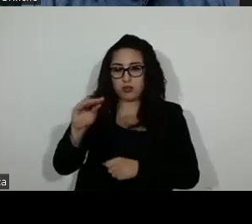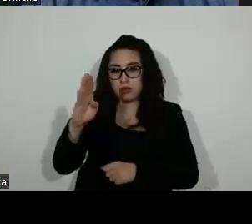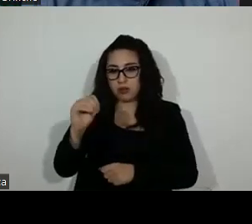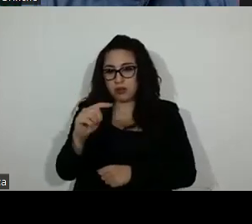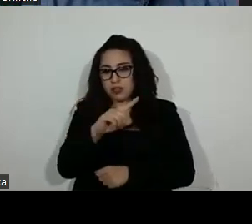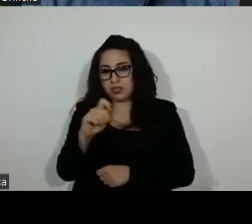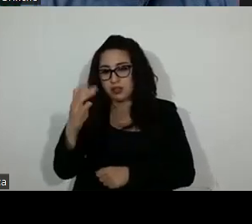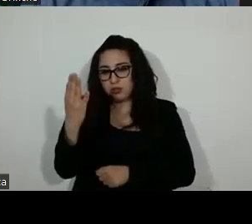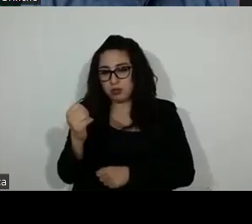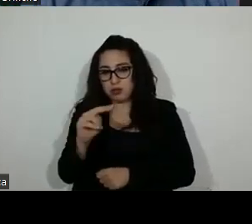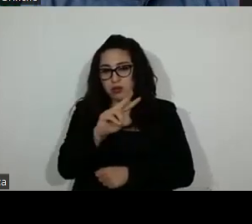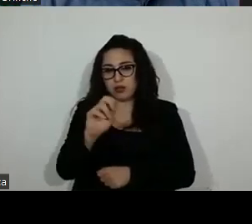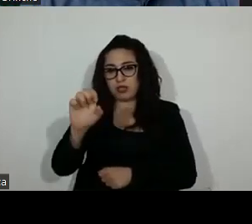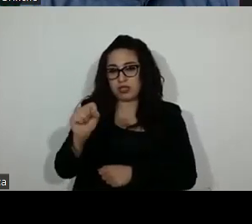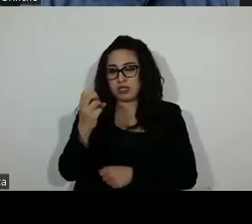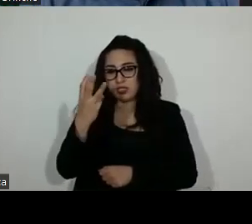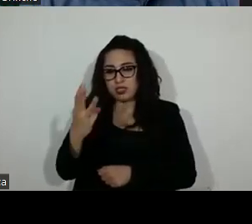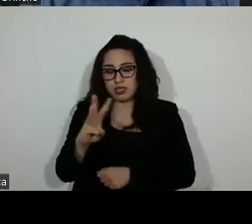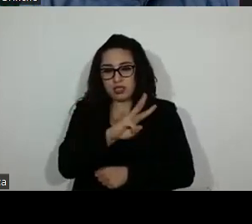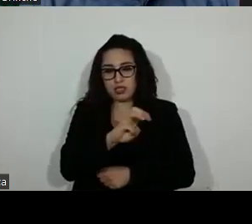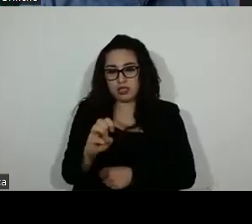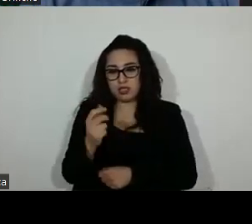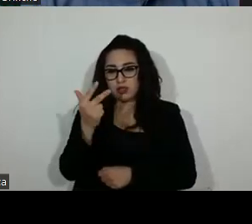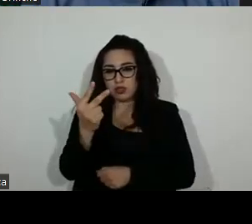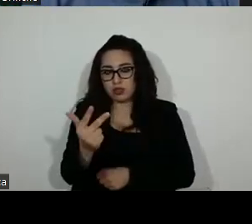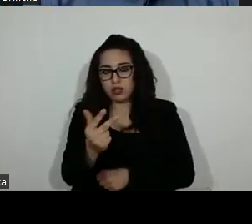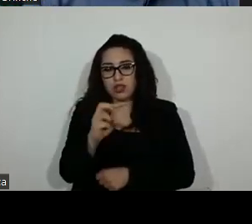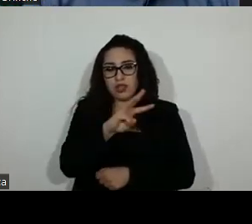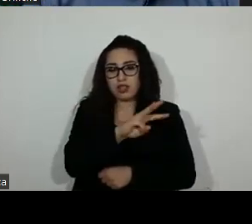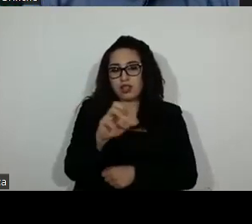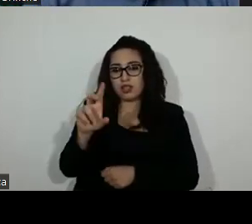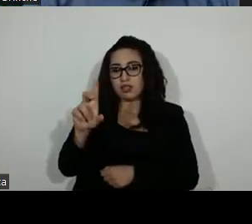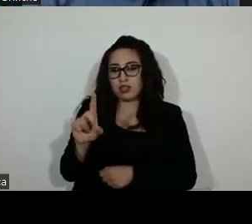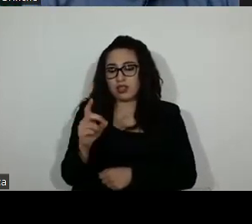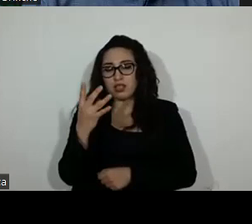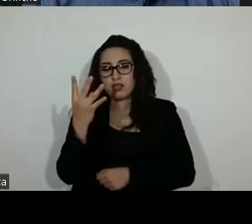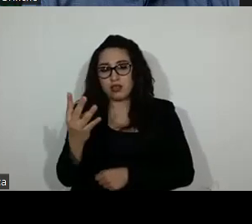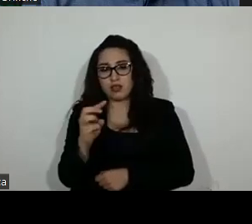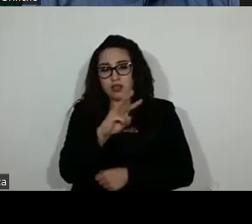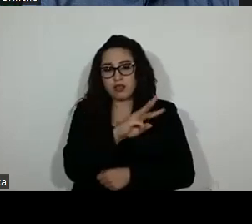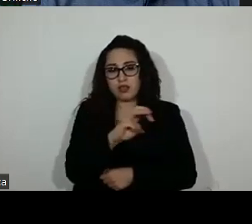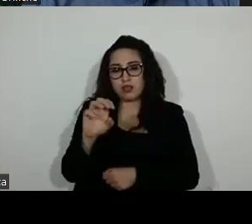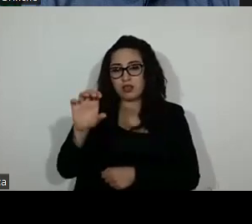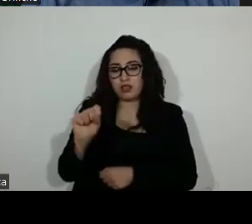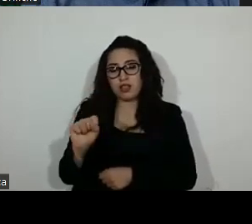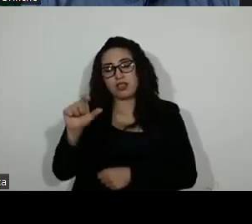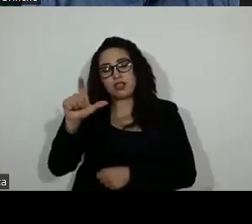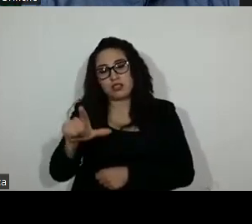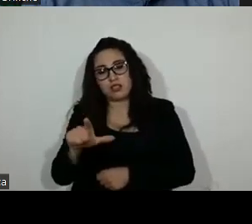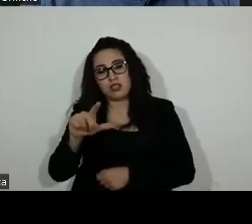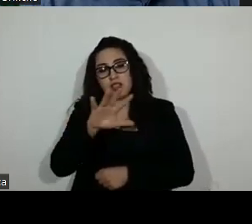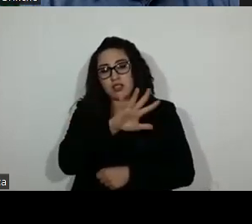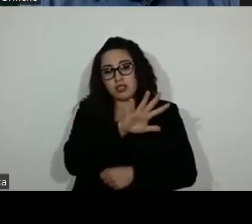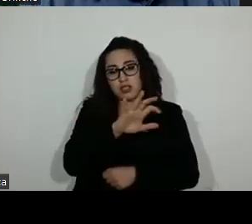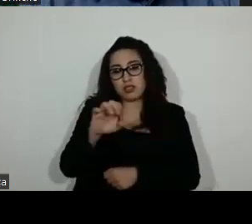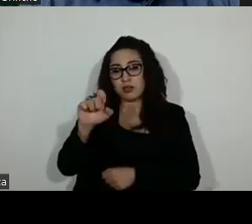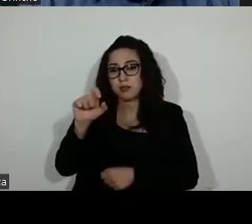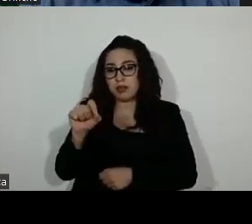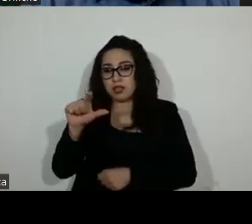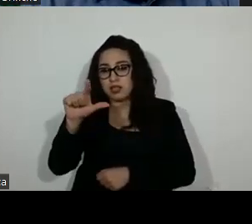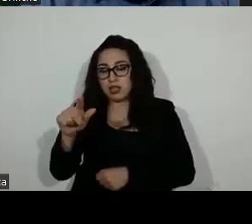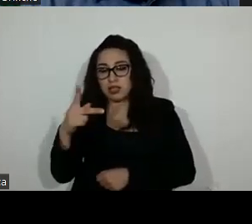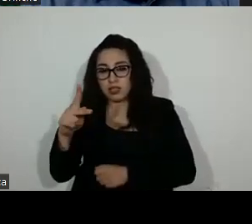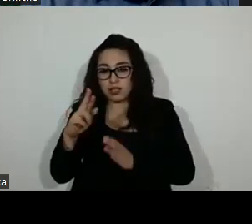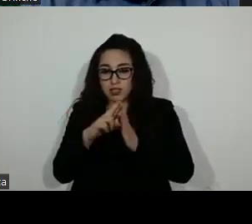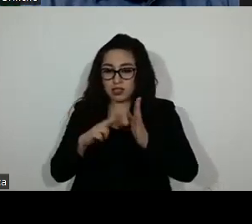263, 308, 334, 367 y 527 del reglamento